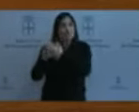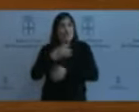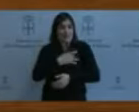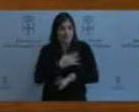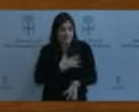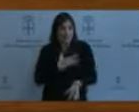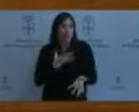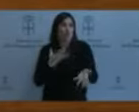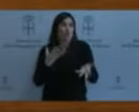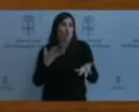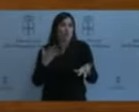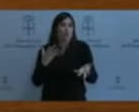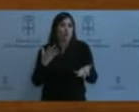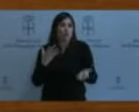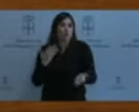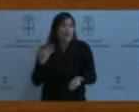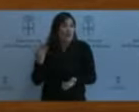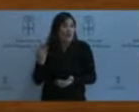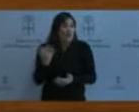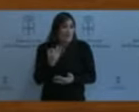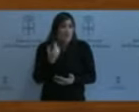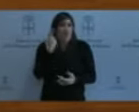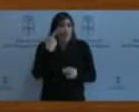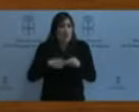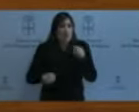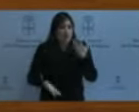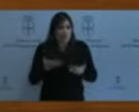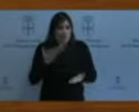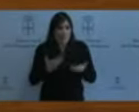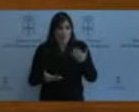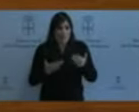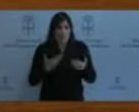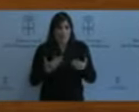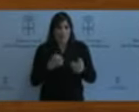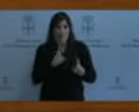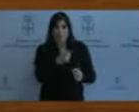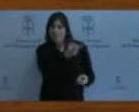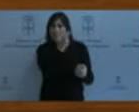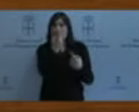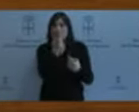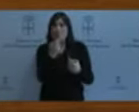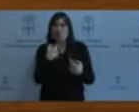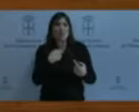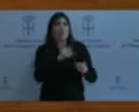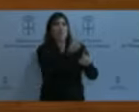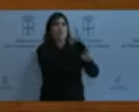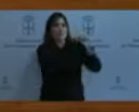cuenta una cosa. Hacerse una pregunta. Se la he dejado para usted a la portavoz de educación del Partido Socialista.